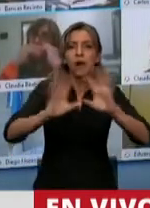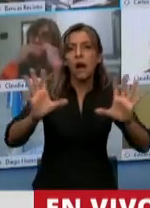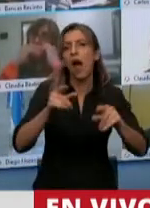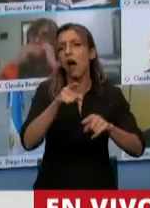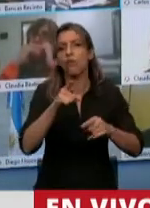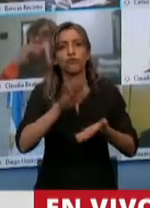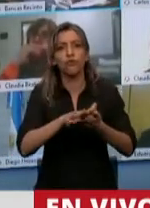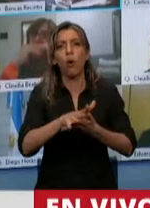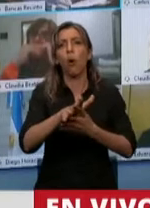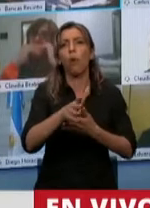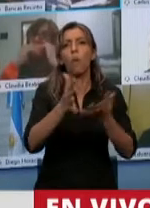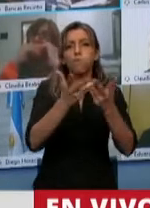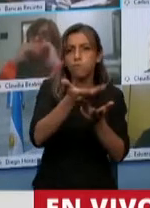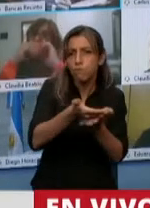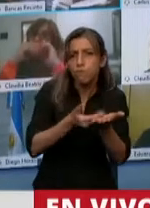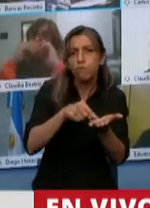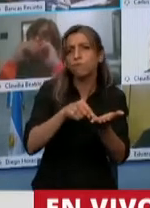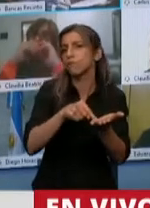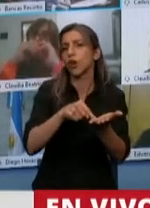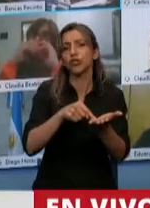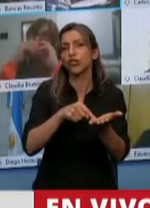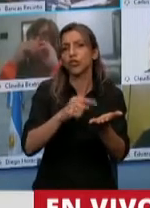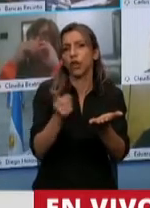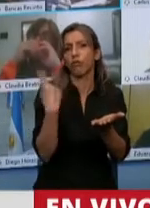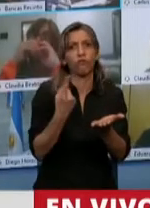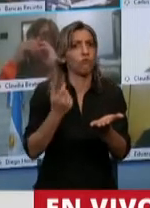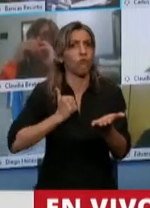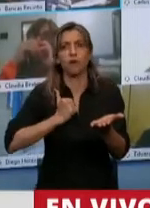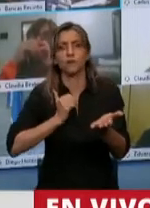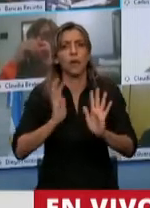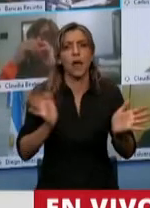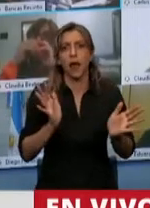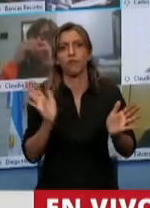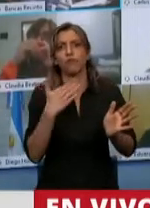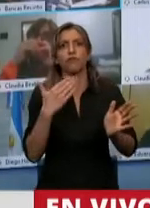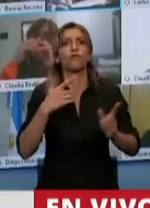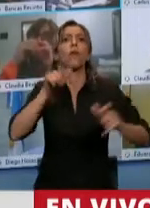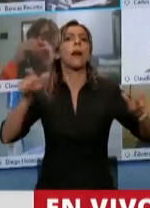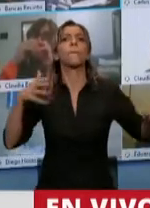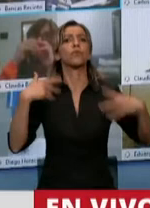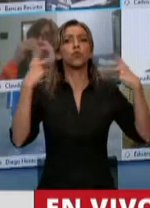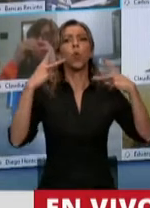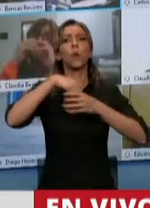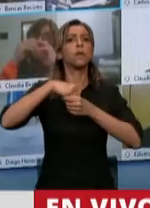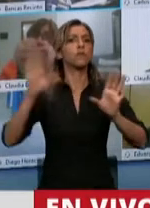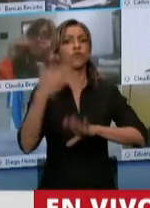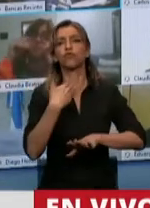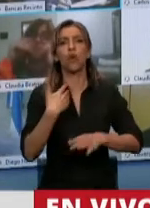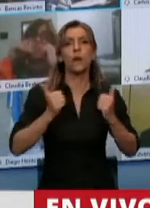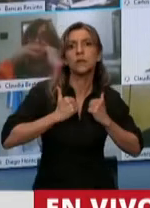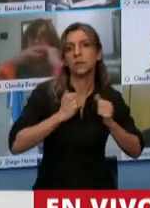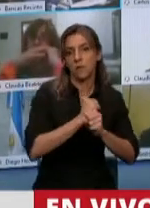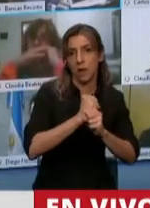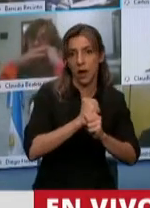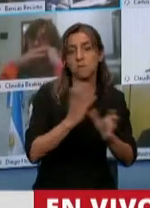proyecto que está ansiosamente esperando toda la actividad económica del turismo a lo largo y a lo ancho del país. Por lo tanto,